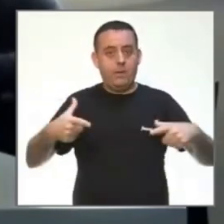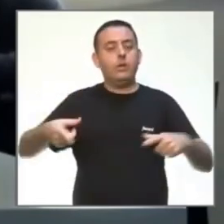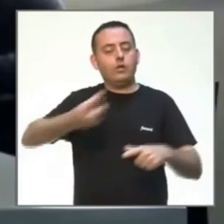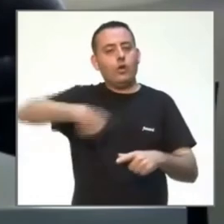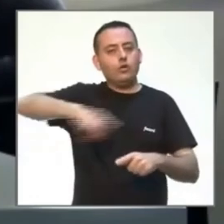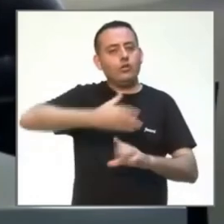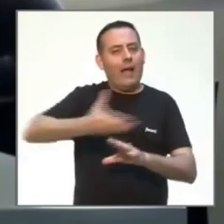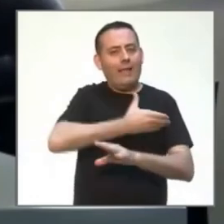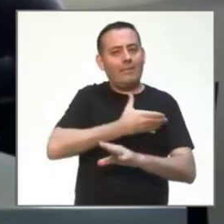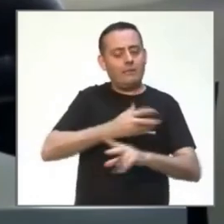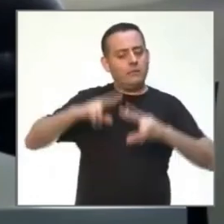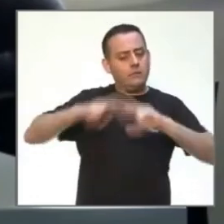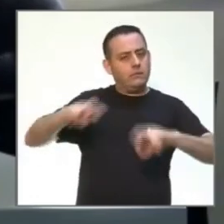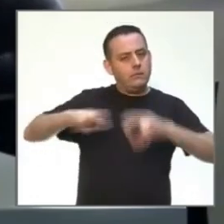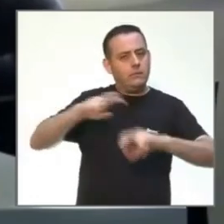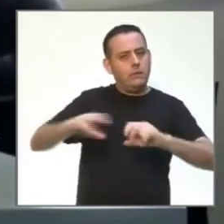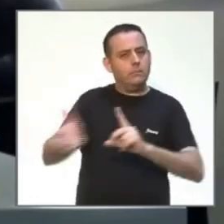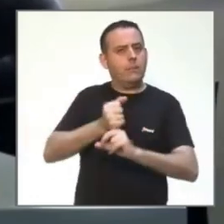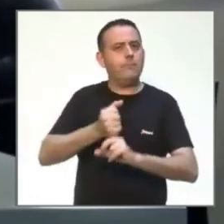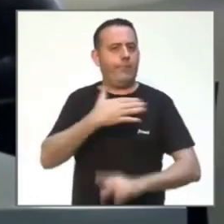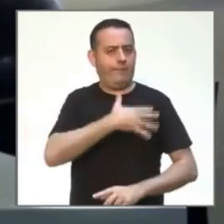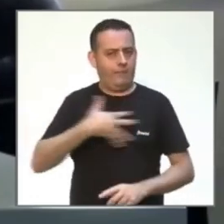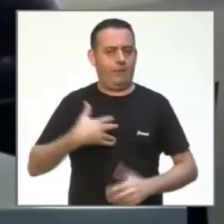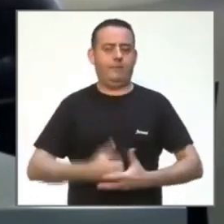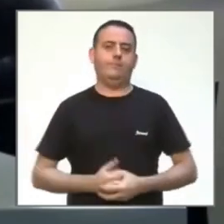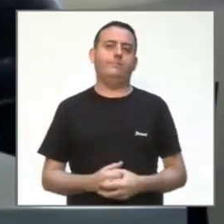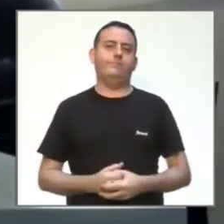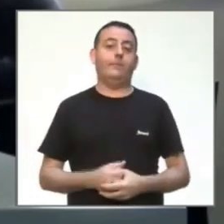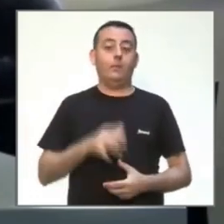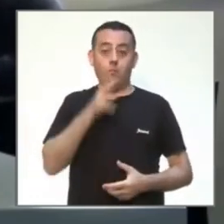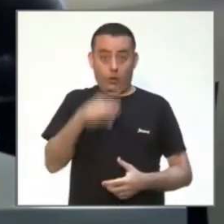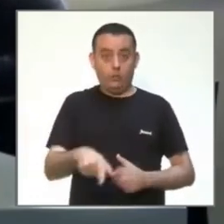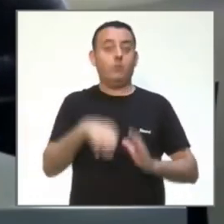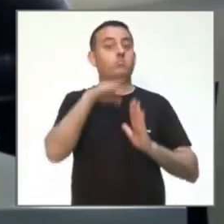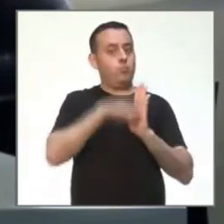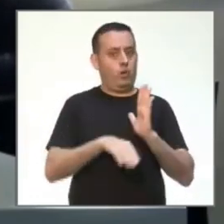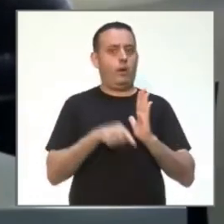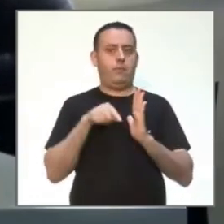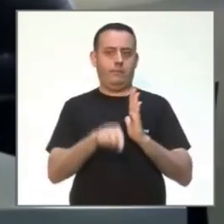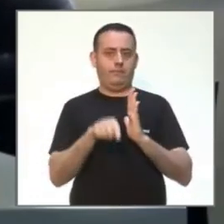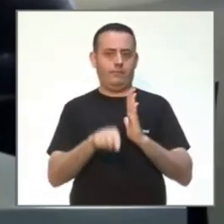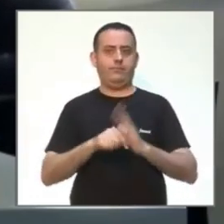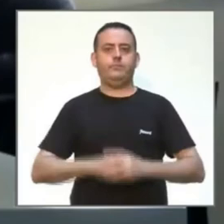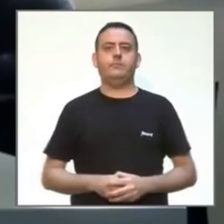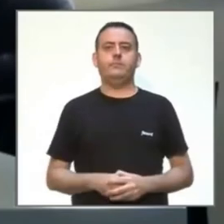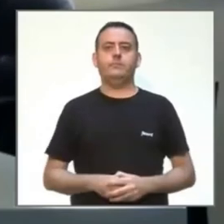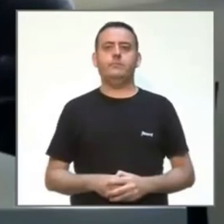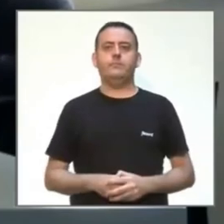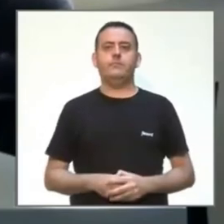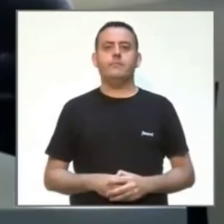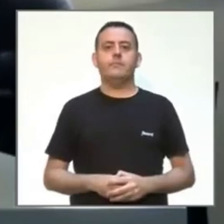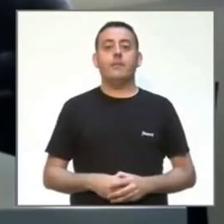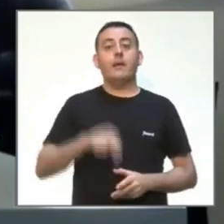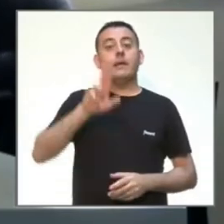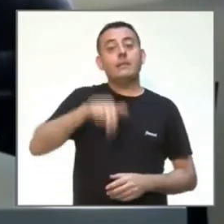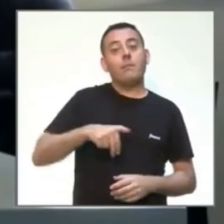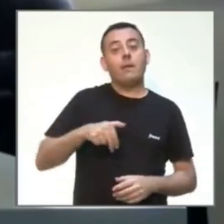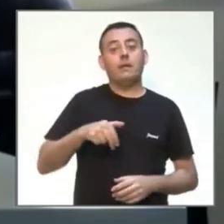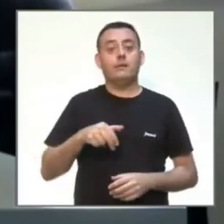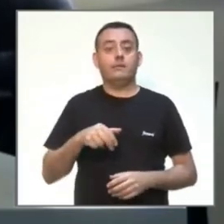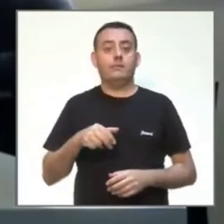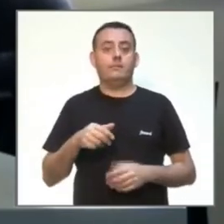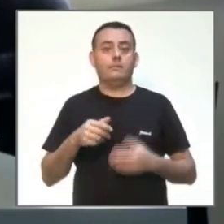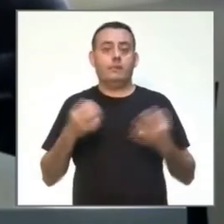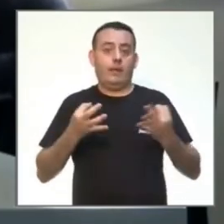En fin, un poco ese es el programa. La diferencia con otros métodos es que el enfermo, desde que se